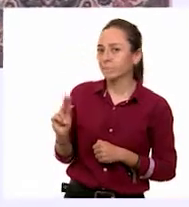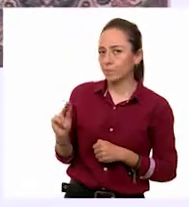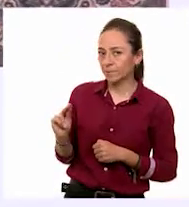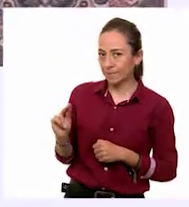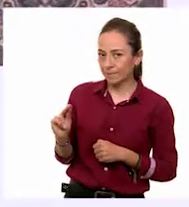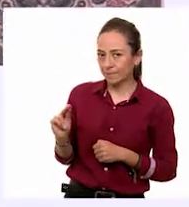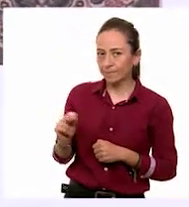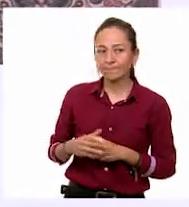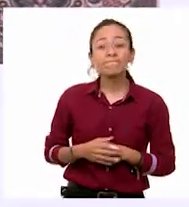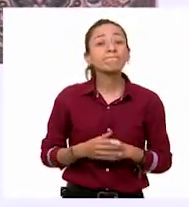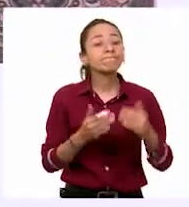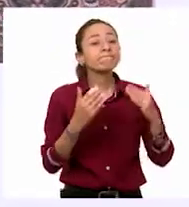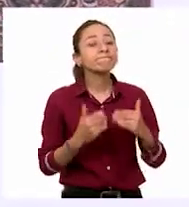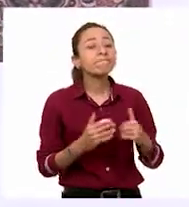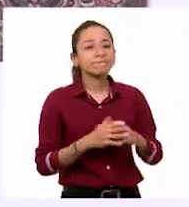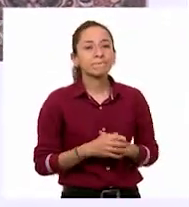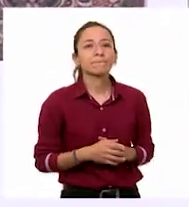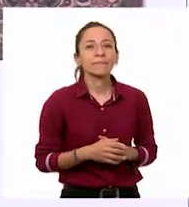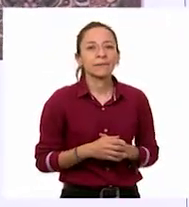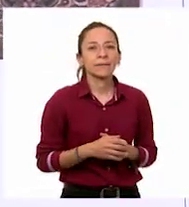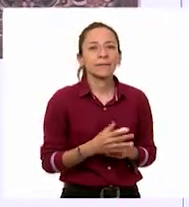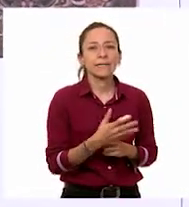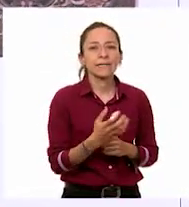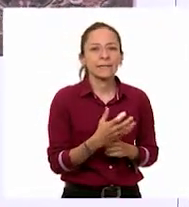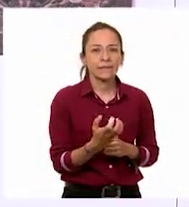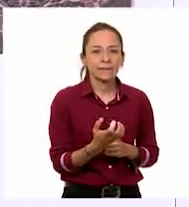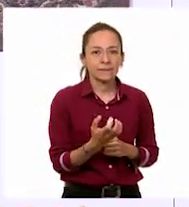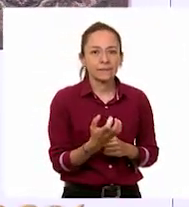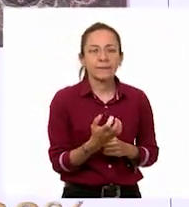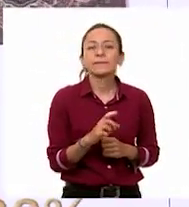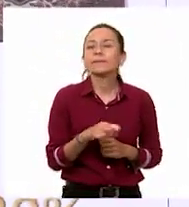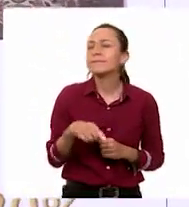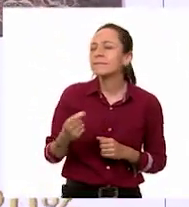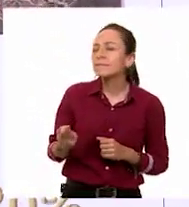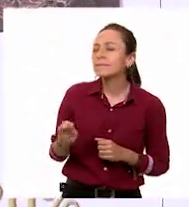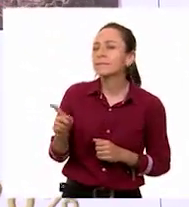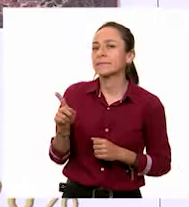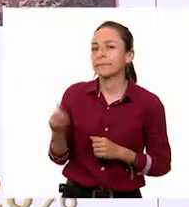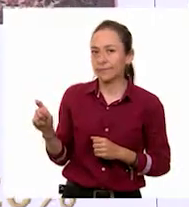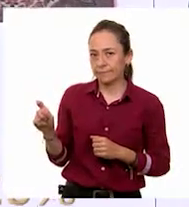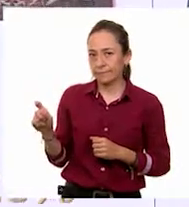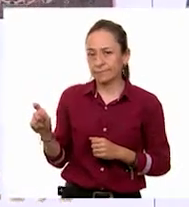80. Y de 500... 100. 100.